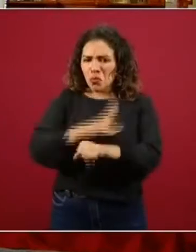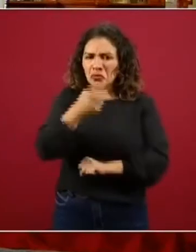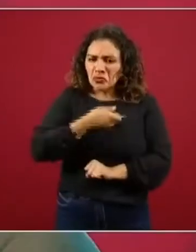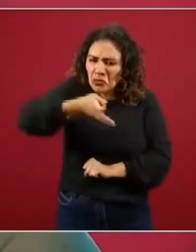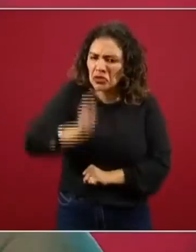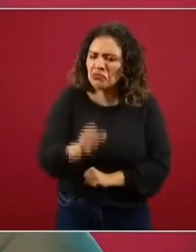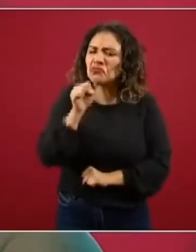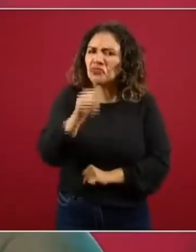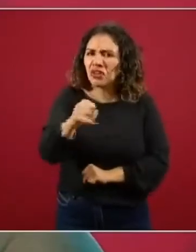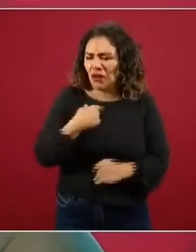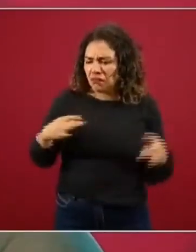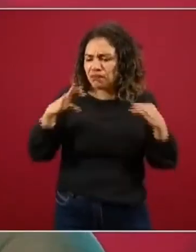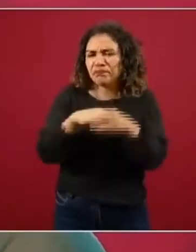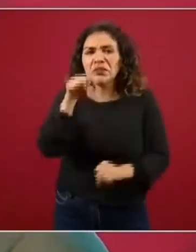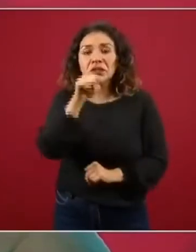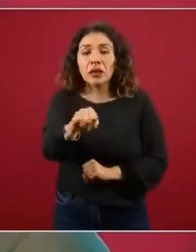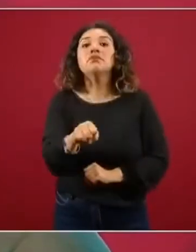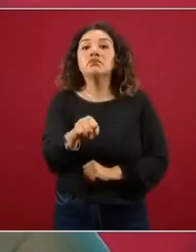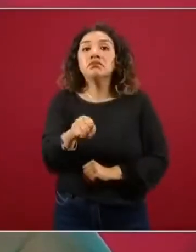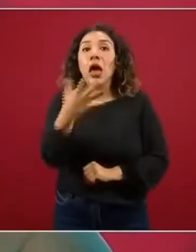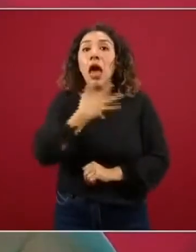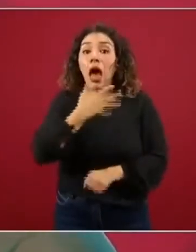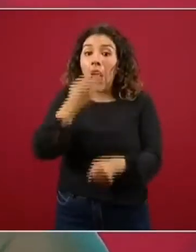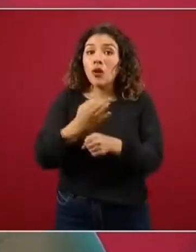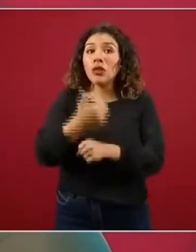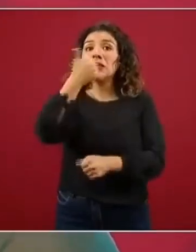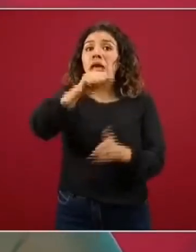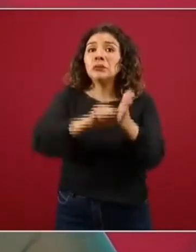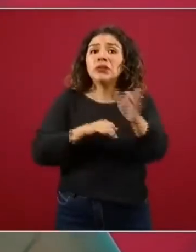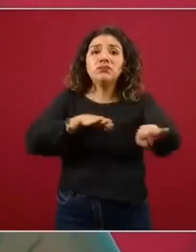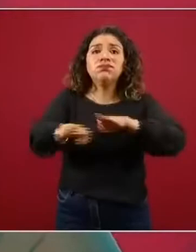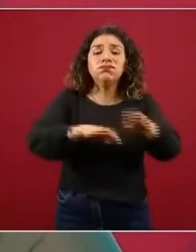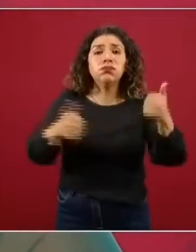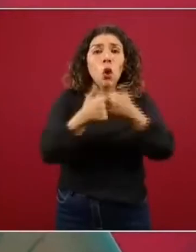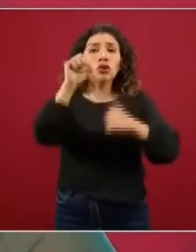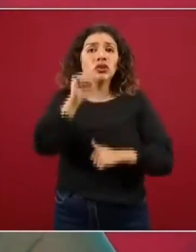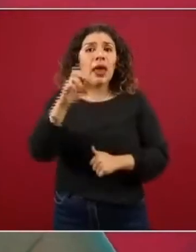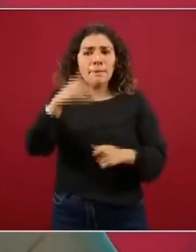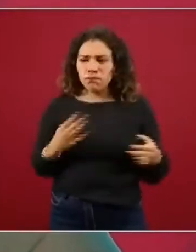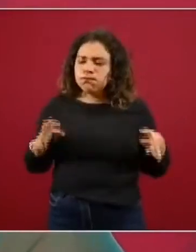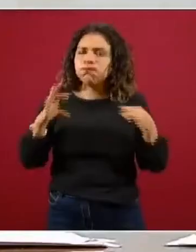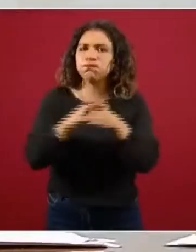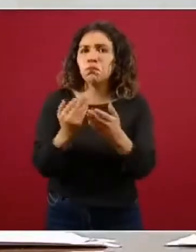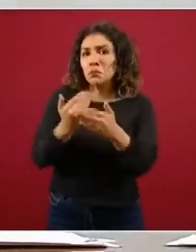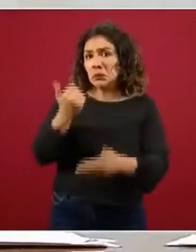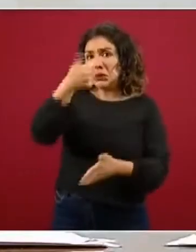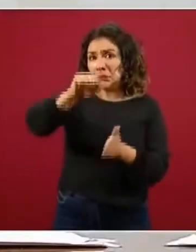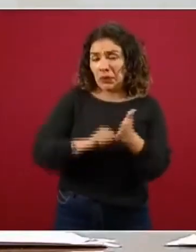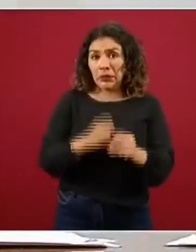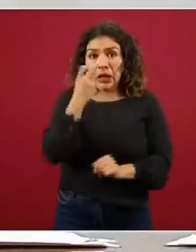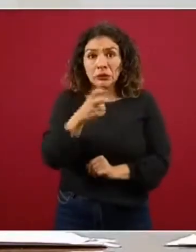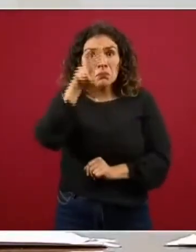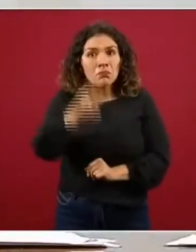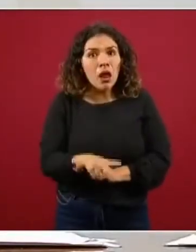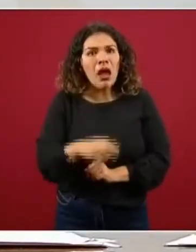desafío de inmediato. Teníamos ya seis meses trabajando con la Secretaría de Educación Pública. Ha